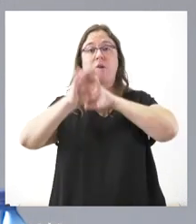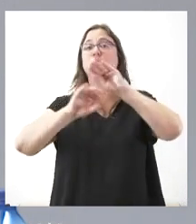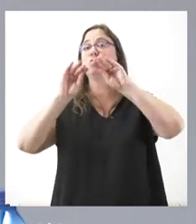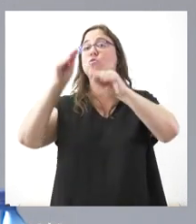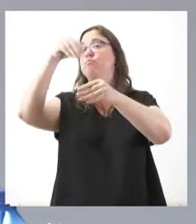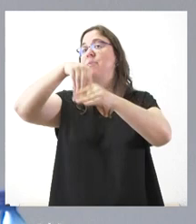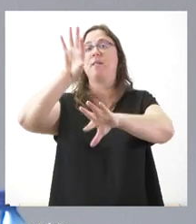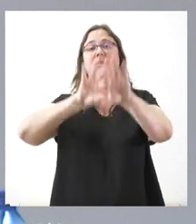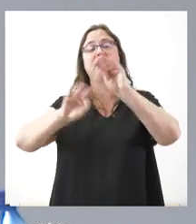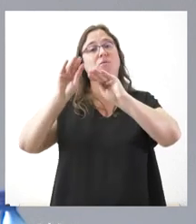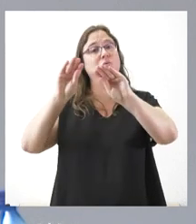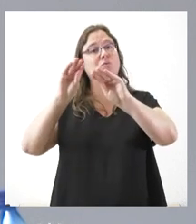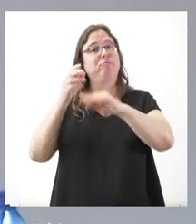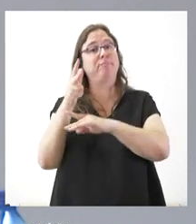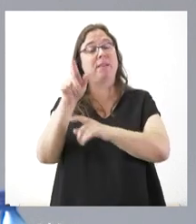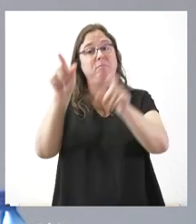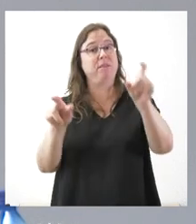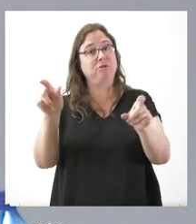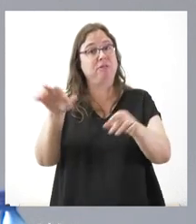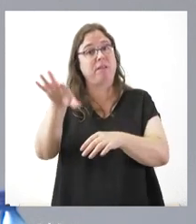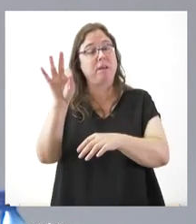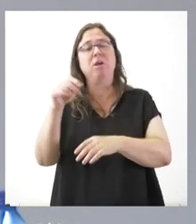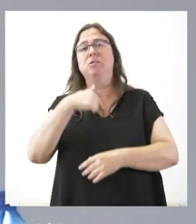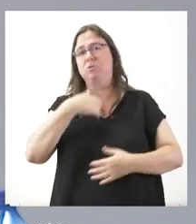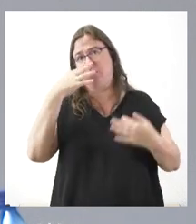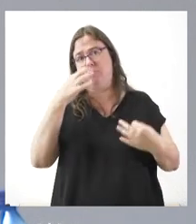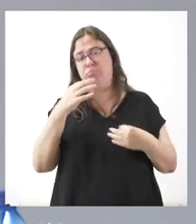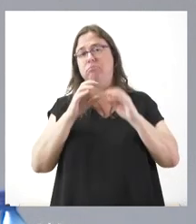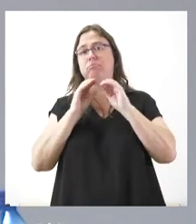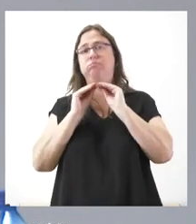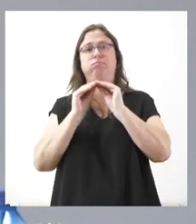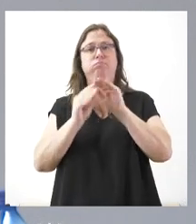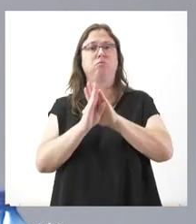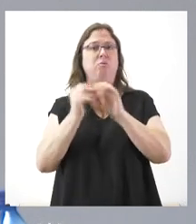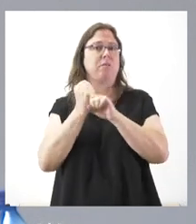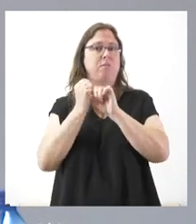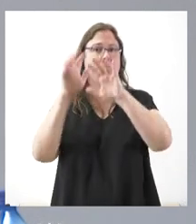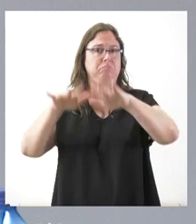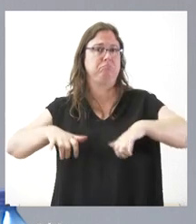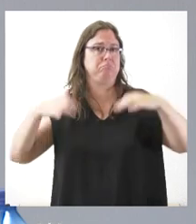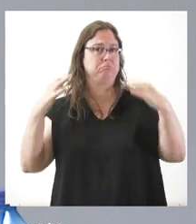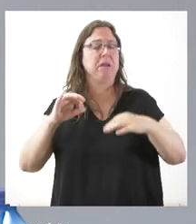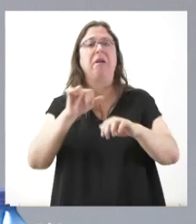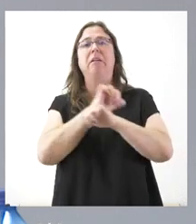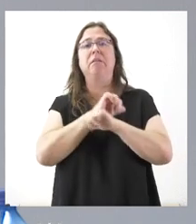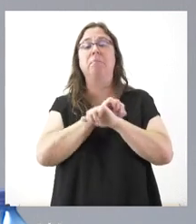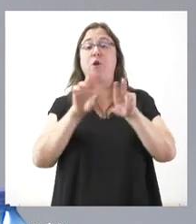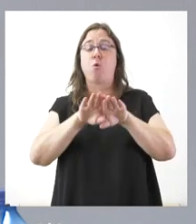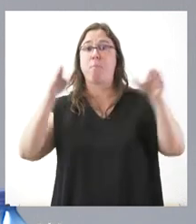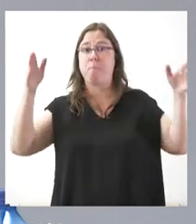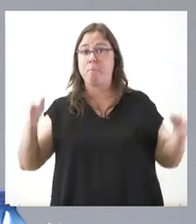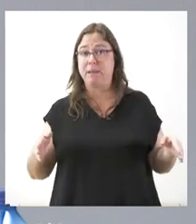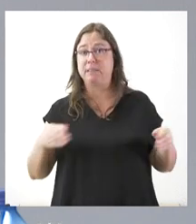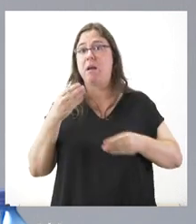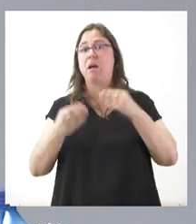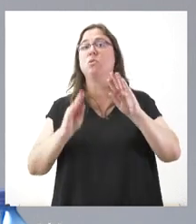legítimamente los ciudadanos. Yo estoy convencido de van a desarrollar su labor. Espero que la Mesa desarrolle